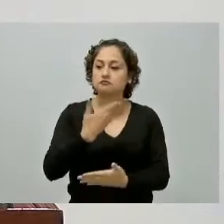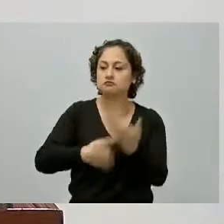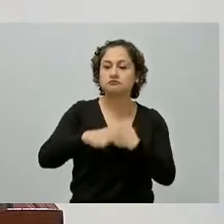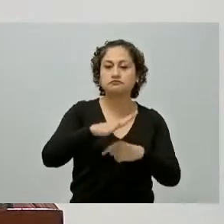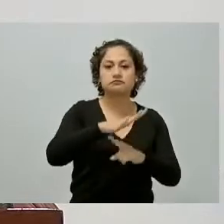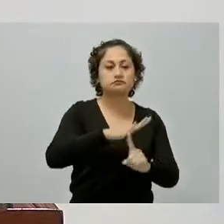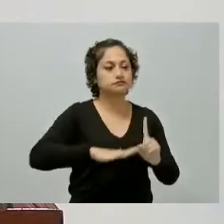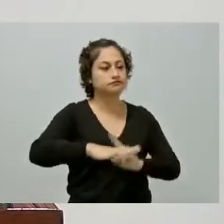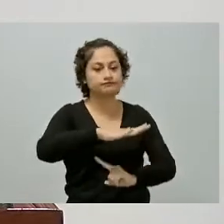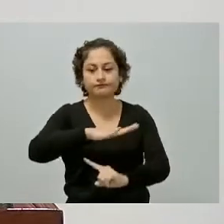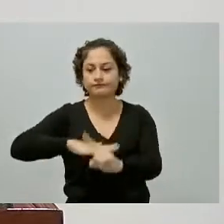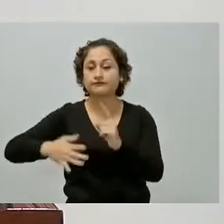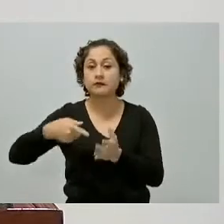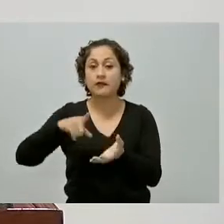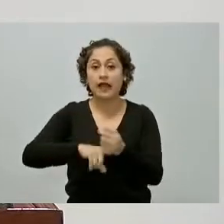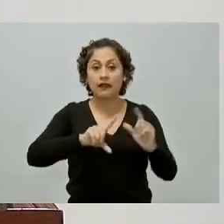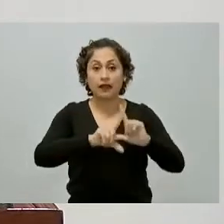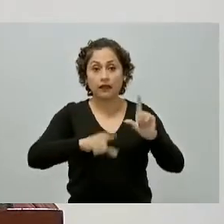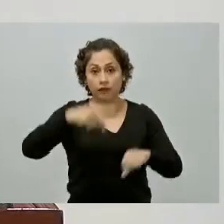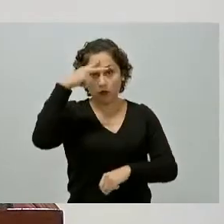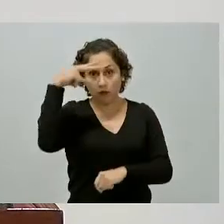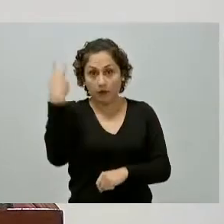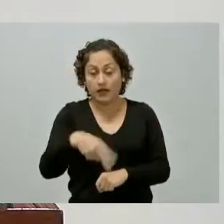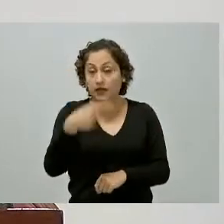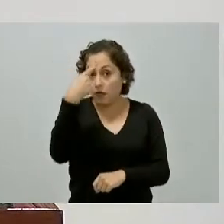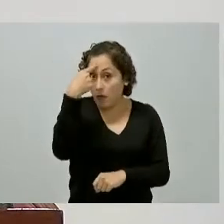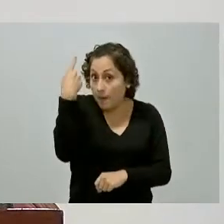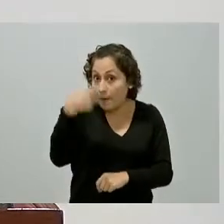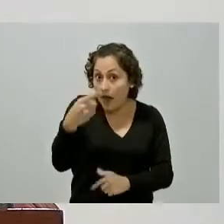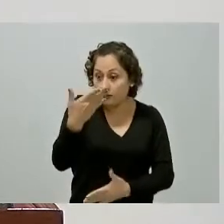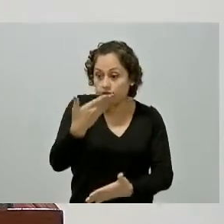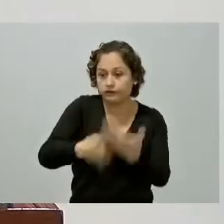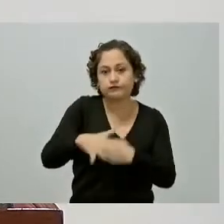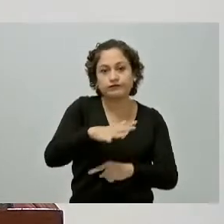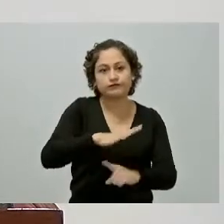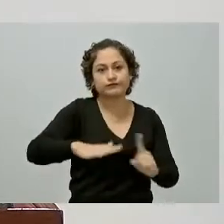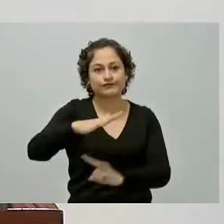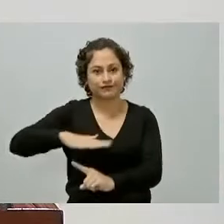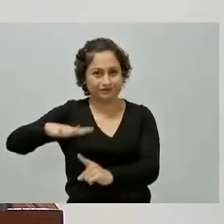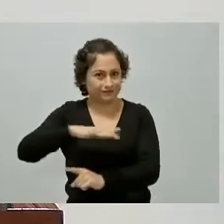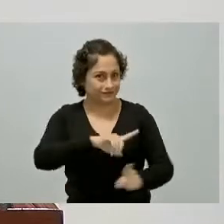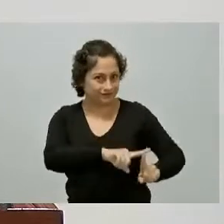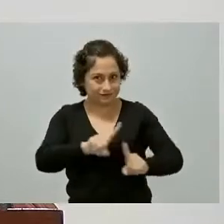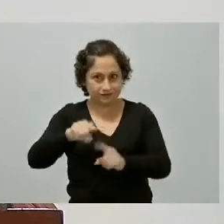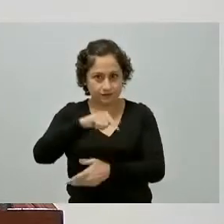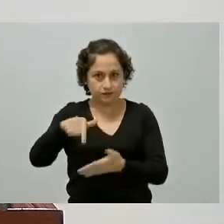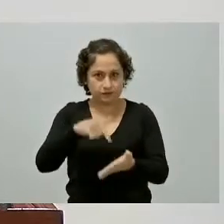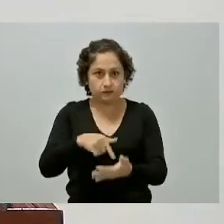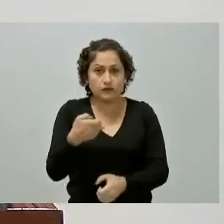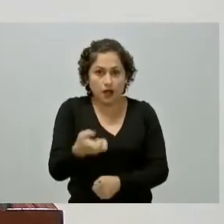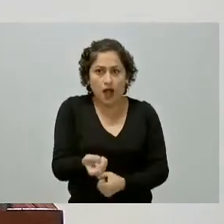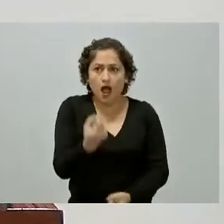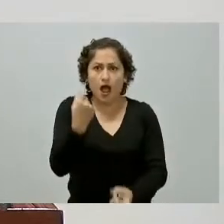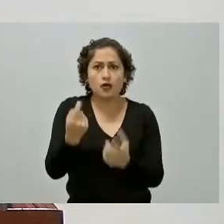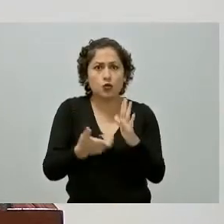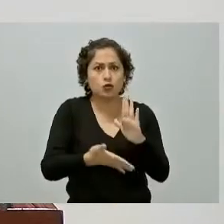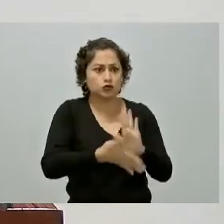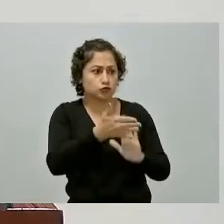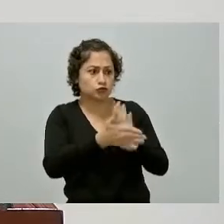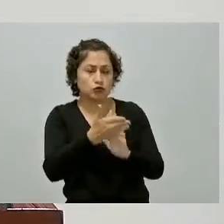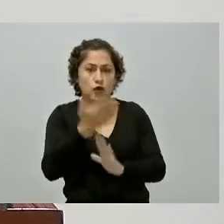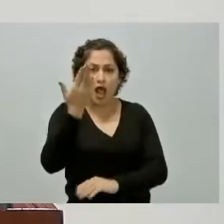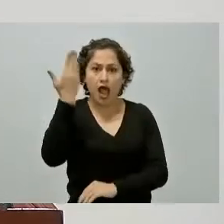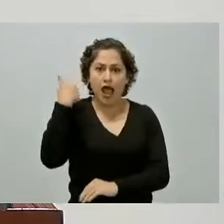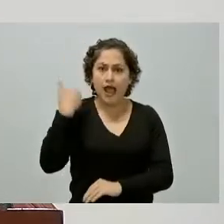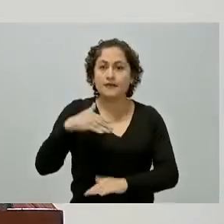distintas zonas del país para poder generar desarrollo regional algunas obras que ya venían de antes y que es indispensable terminal